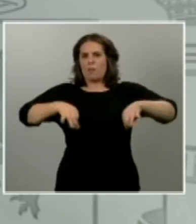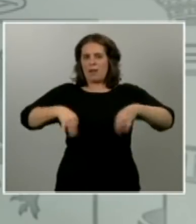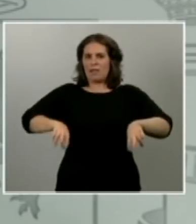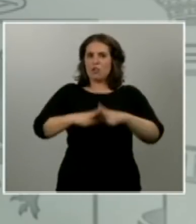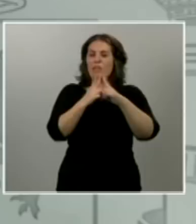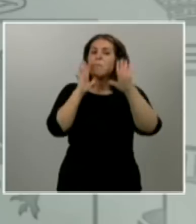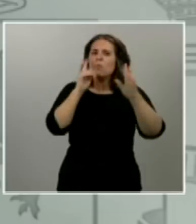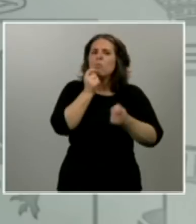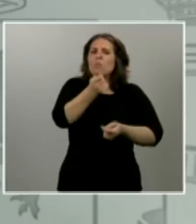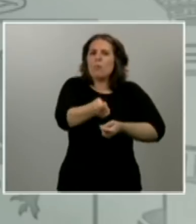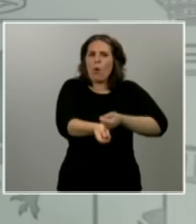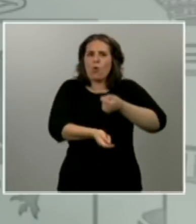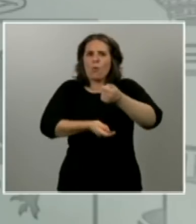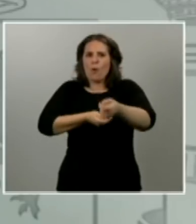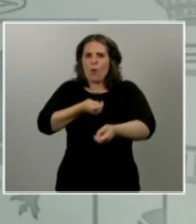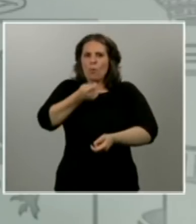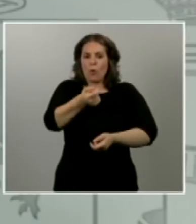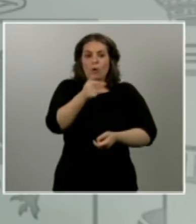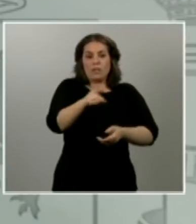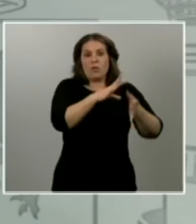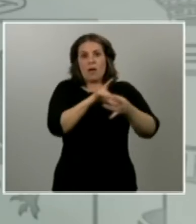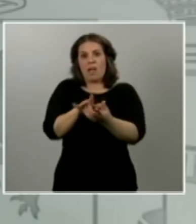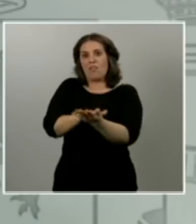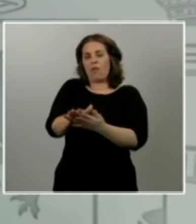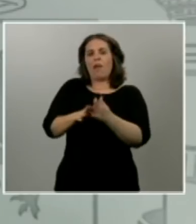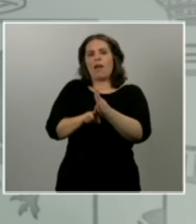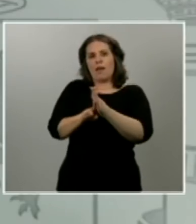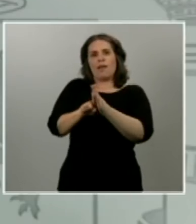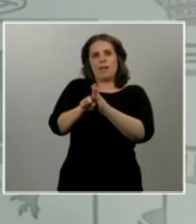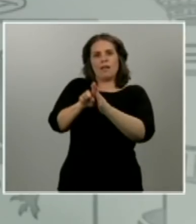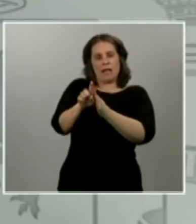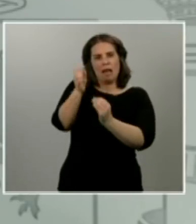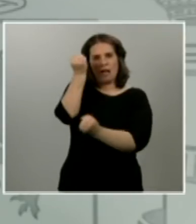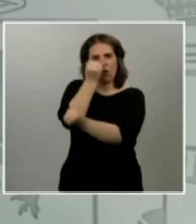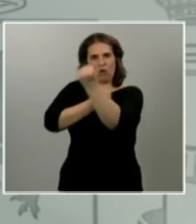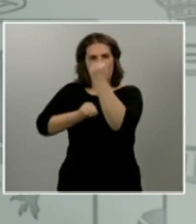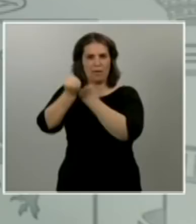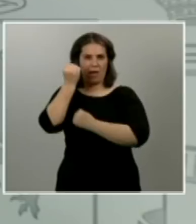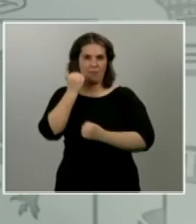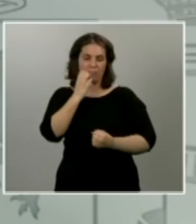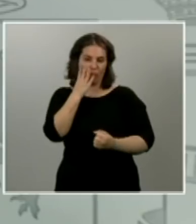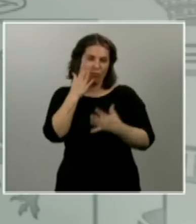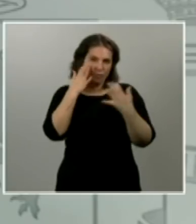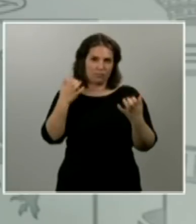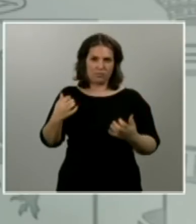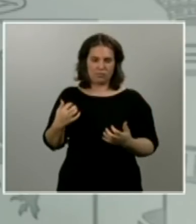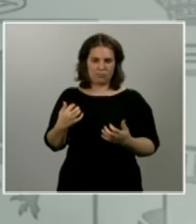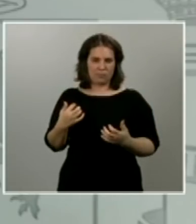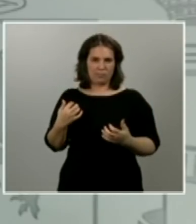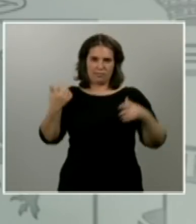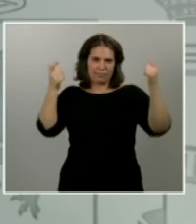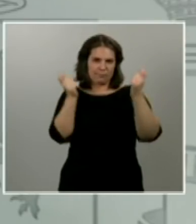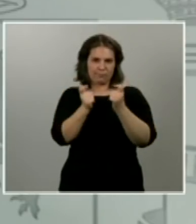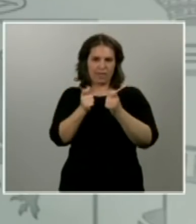reconstrucción de nuestra economía y también del impacto social que está teniendo en forma de pérdida de empleo y de destrucción de tejido productivo